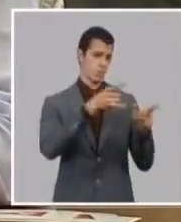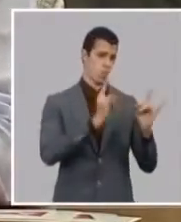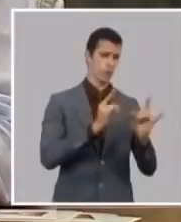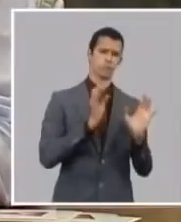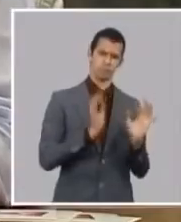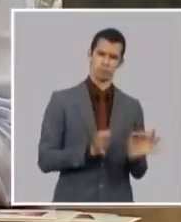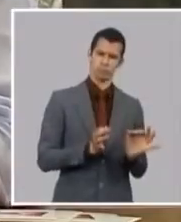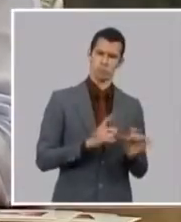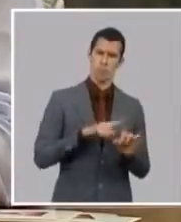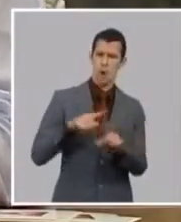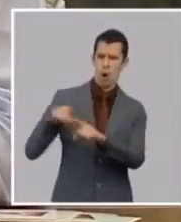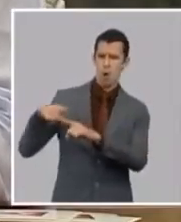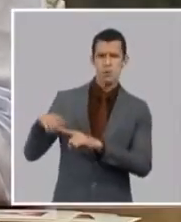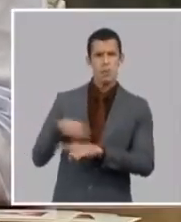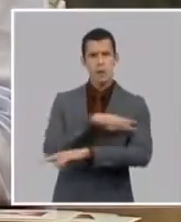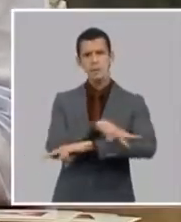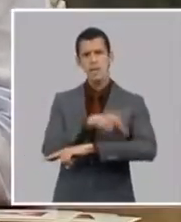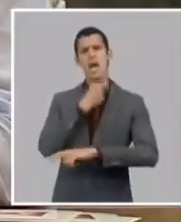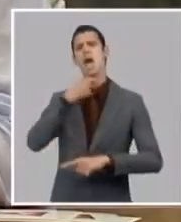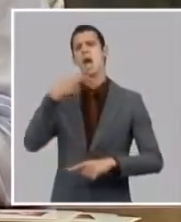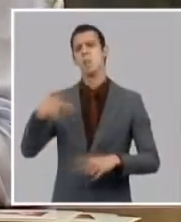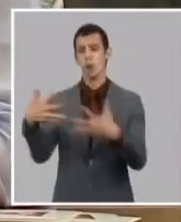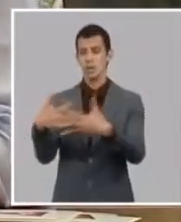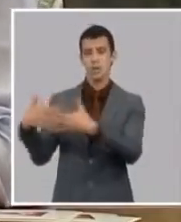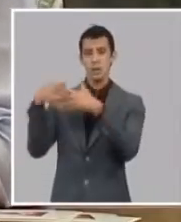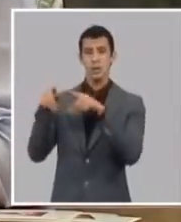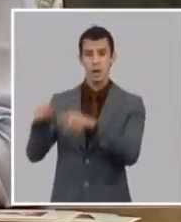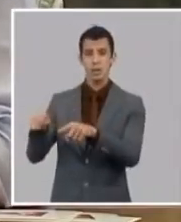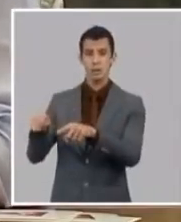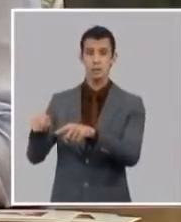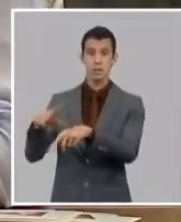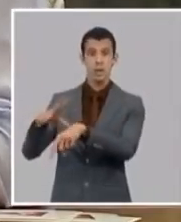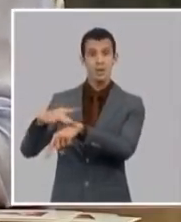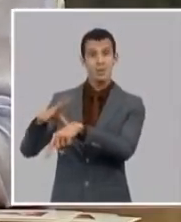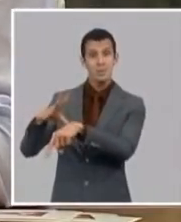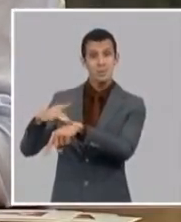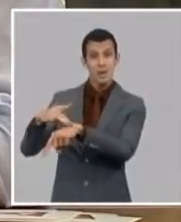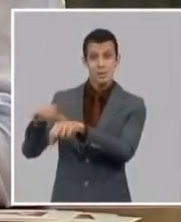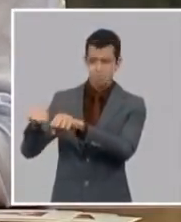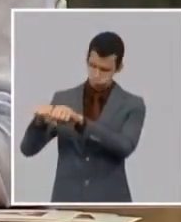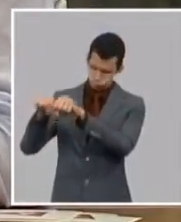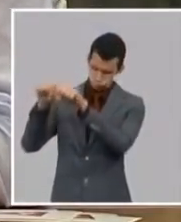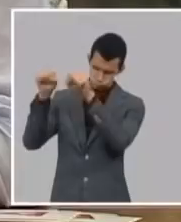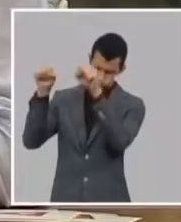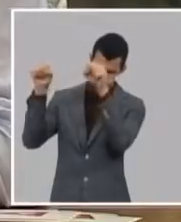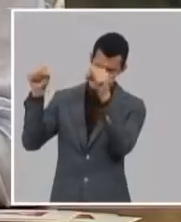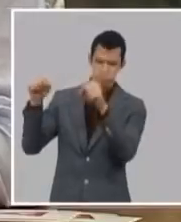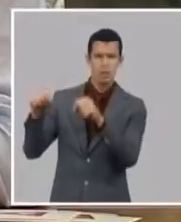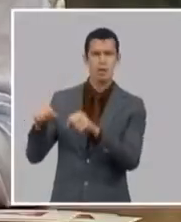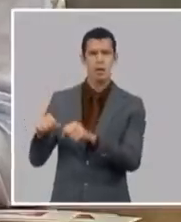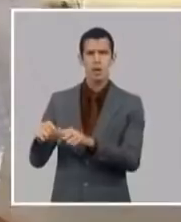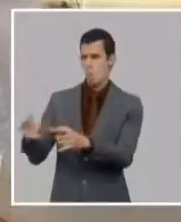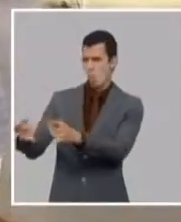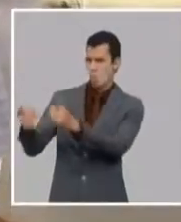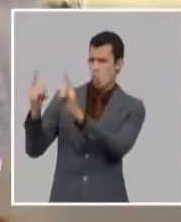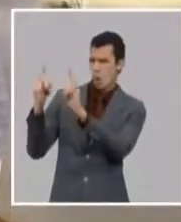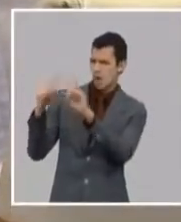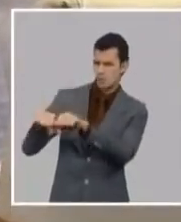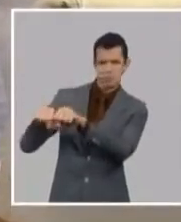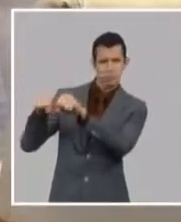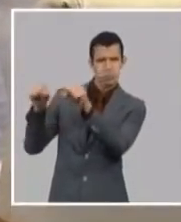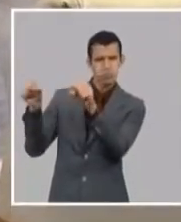que incluso los Estados Unidos en Estados Unidos hubo un pico pandémico porque no hubo un SOS para Estados Unidos y tiene un resurgimiento